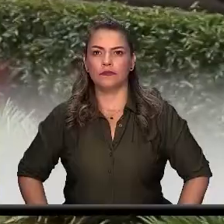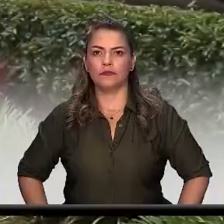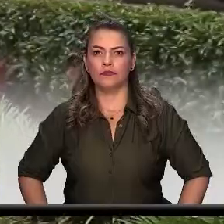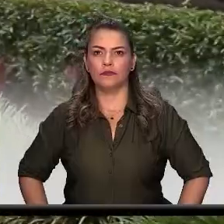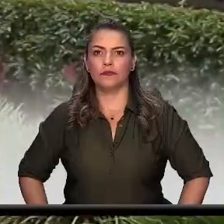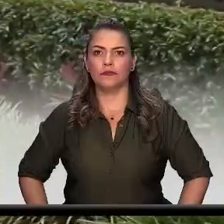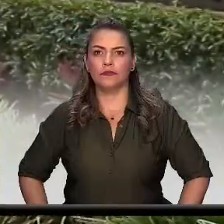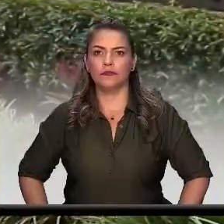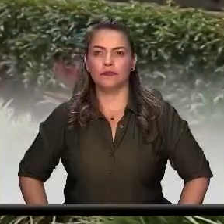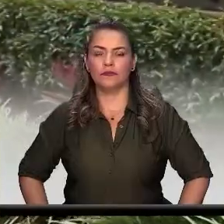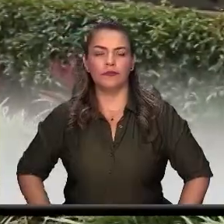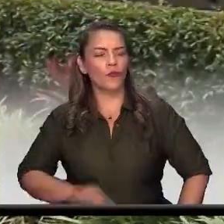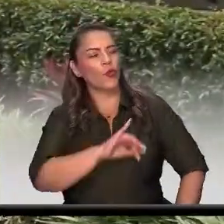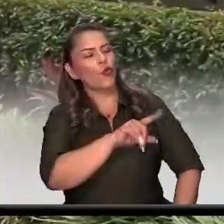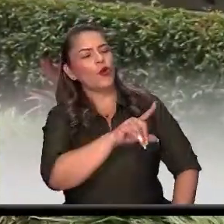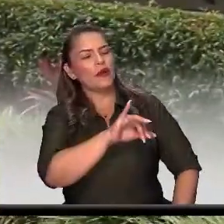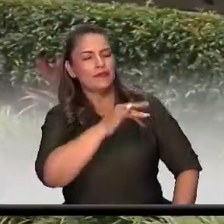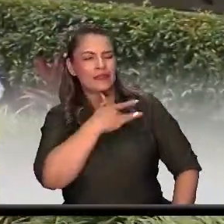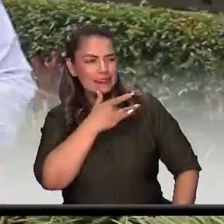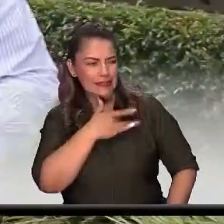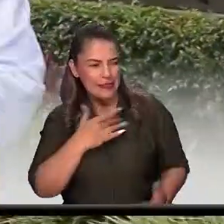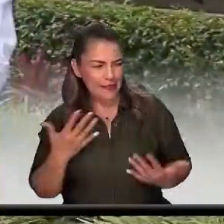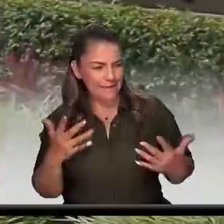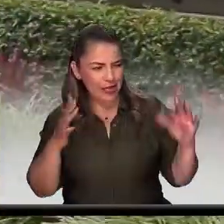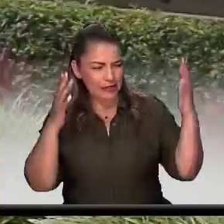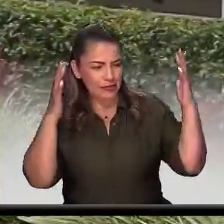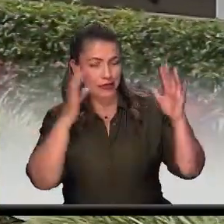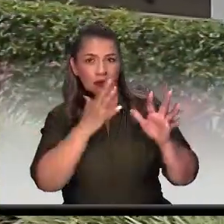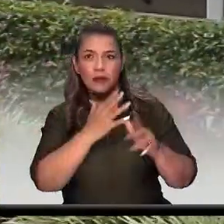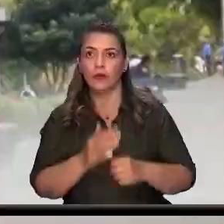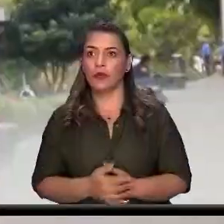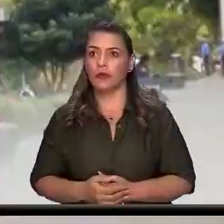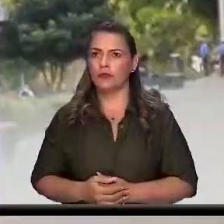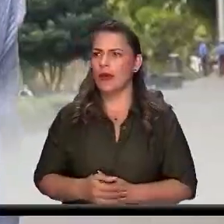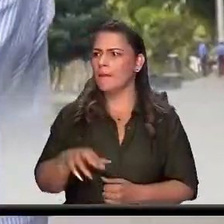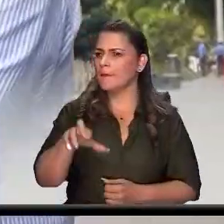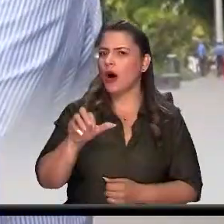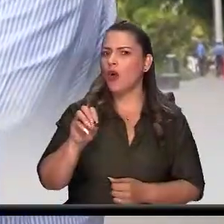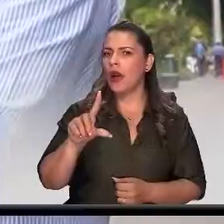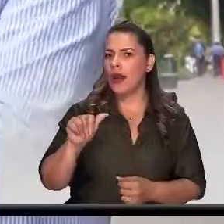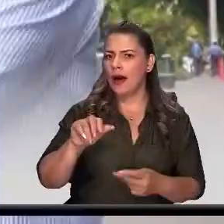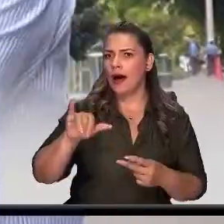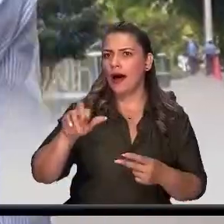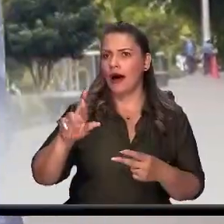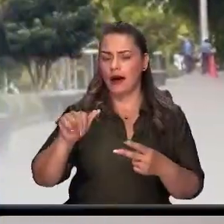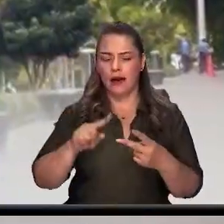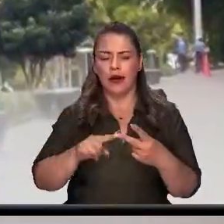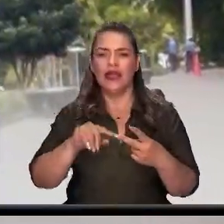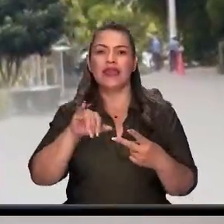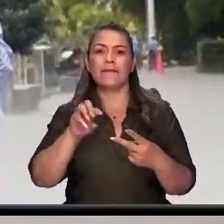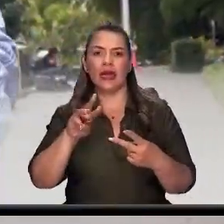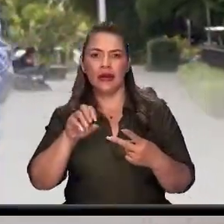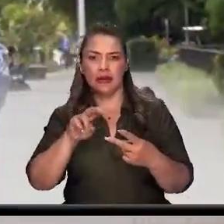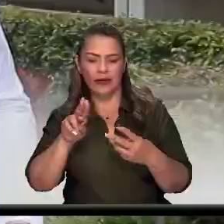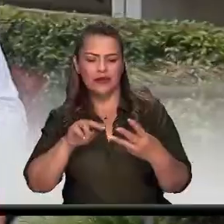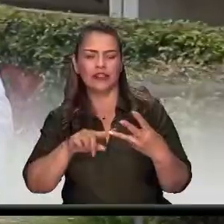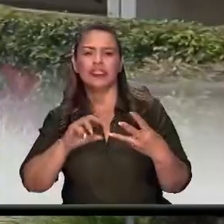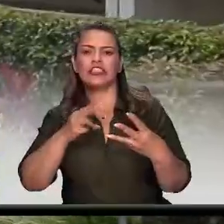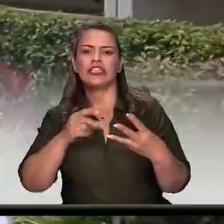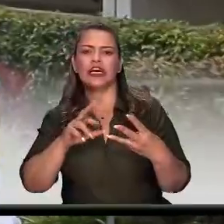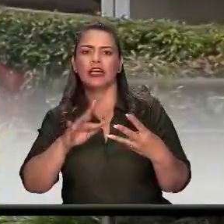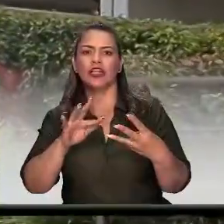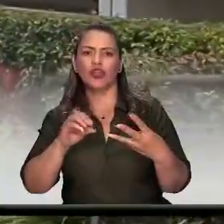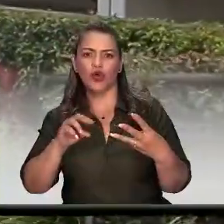Uli, ¿cómo te parecía la fiesta de Itagüí La Musga Popular? ¿Cómo dices a Paola Jara, a Jason Jiménez, al Charrito Negro? ¿Cómo dices todo eso? No,